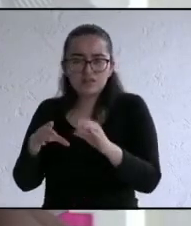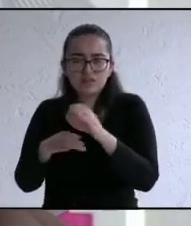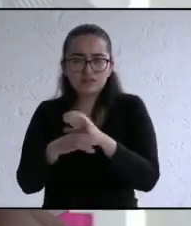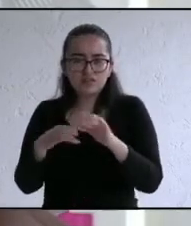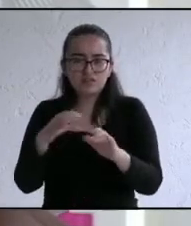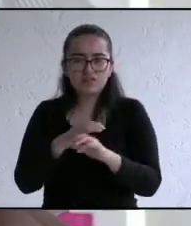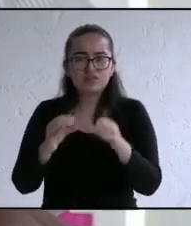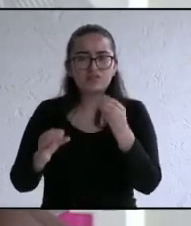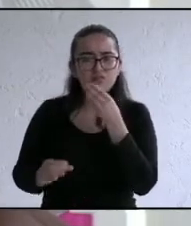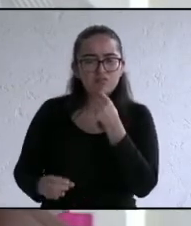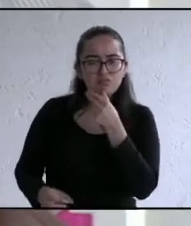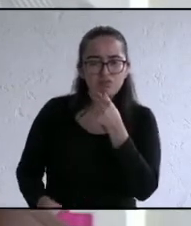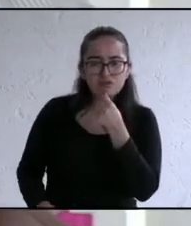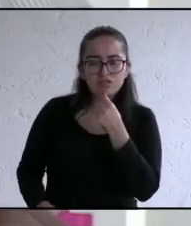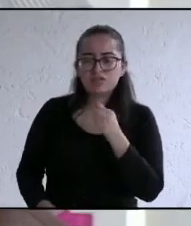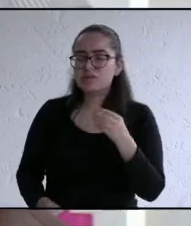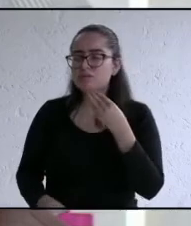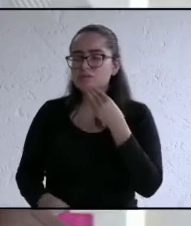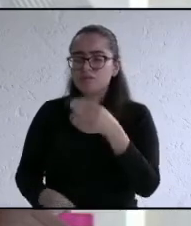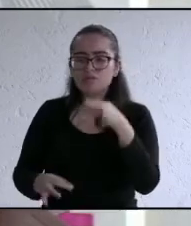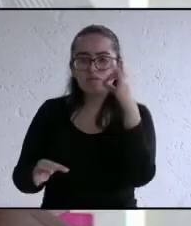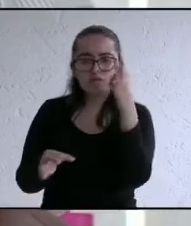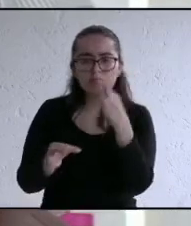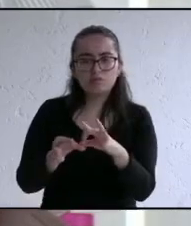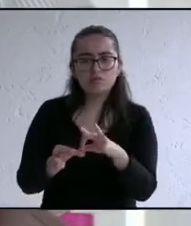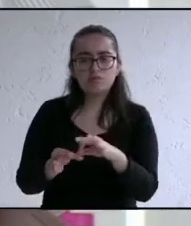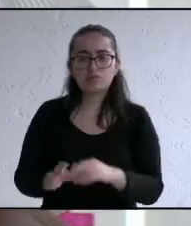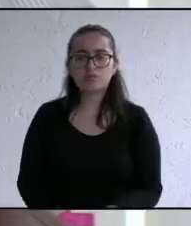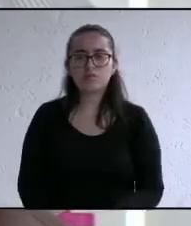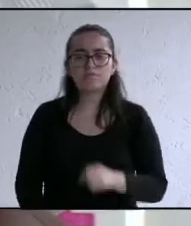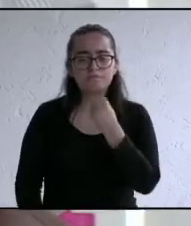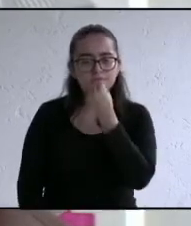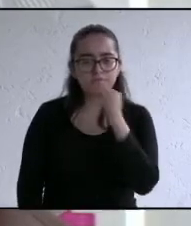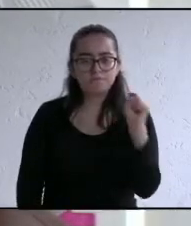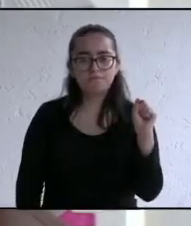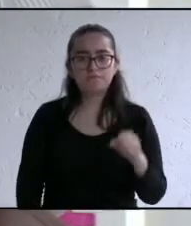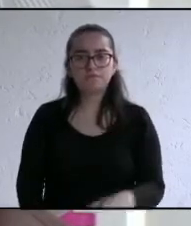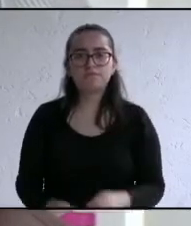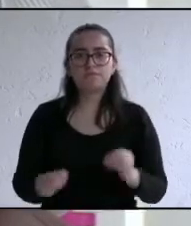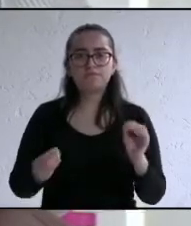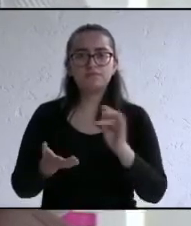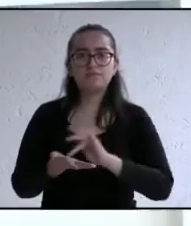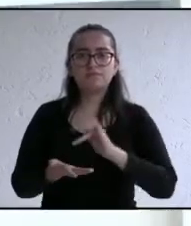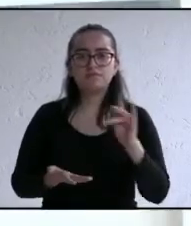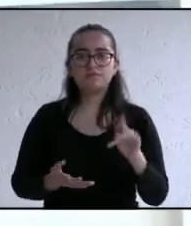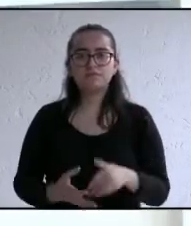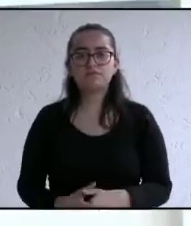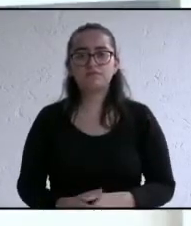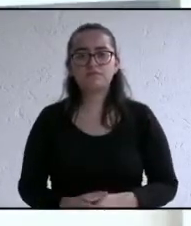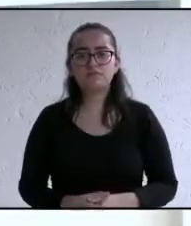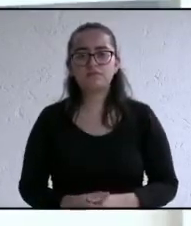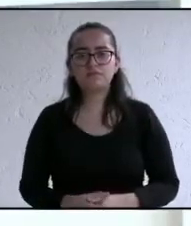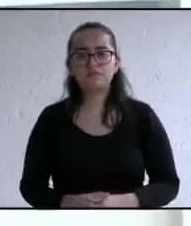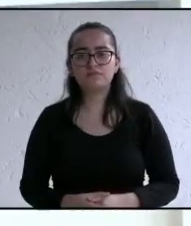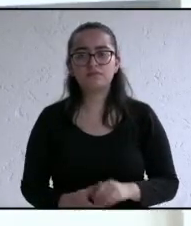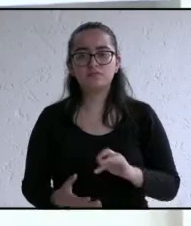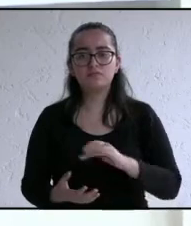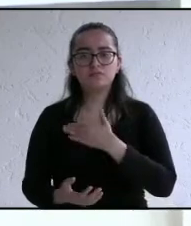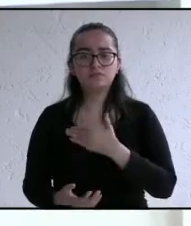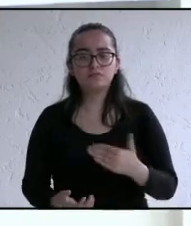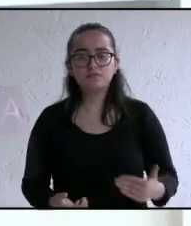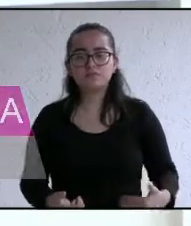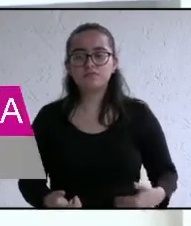una buena función como servicio público que tenemos muchas gracias gracias candidato